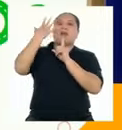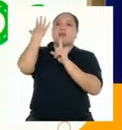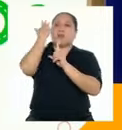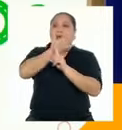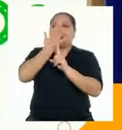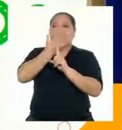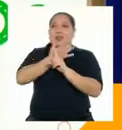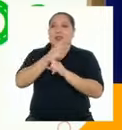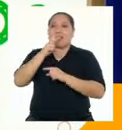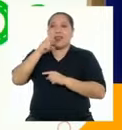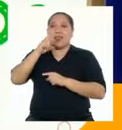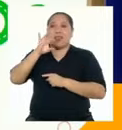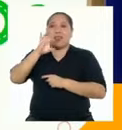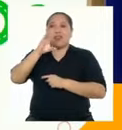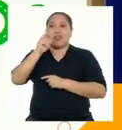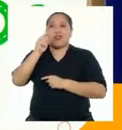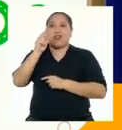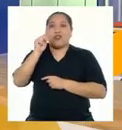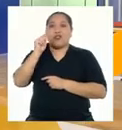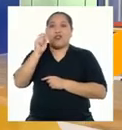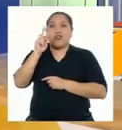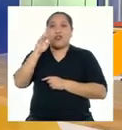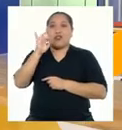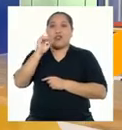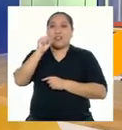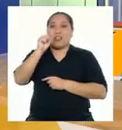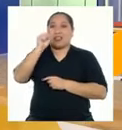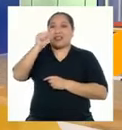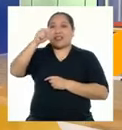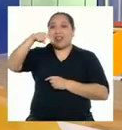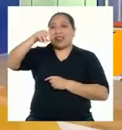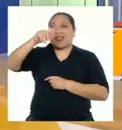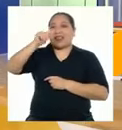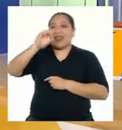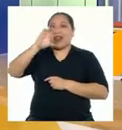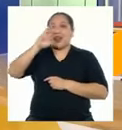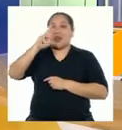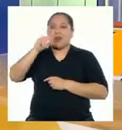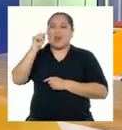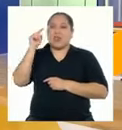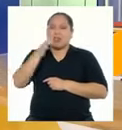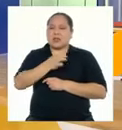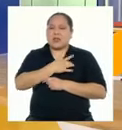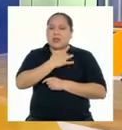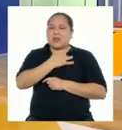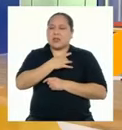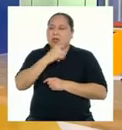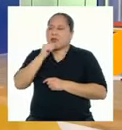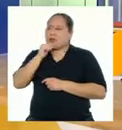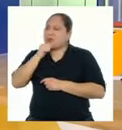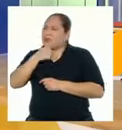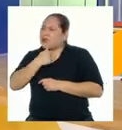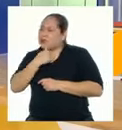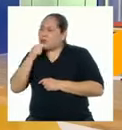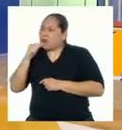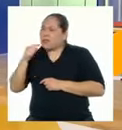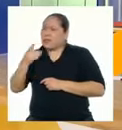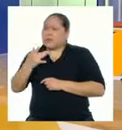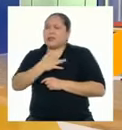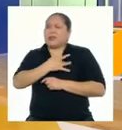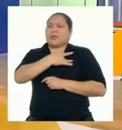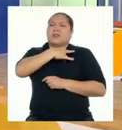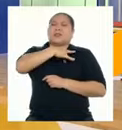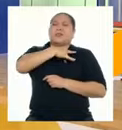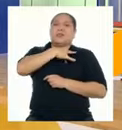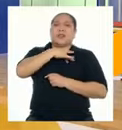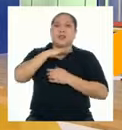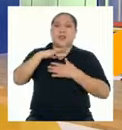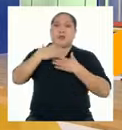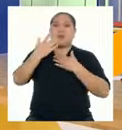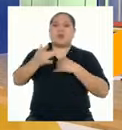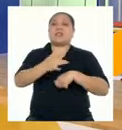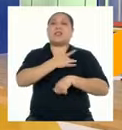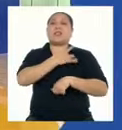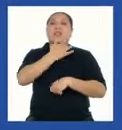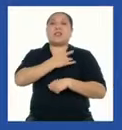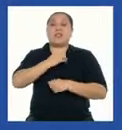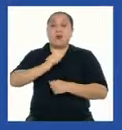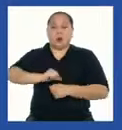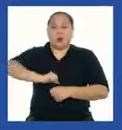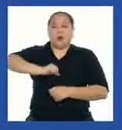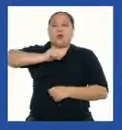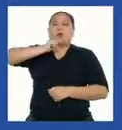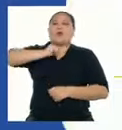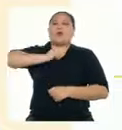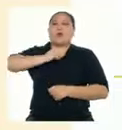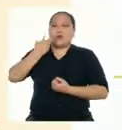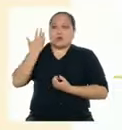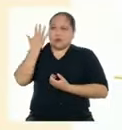Victoria Santa Cruz que leímos hace un tiempo Ahí llegábamos a sentir su dolor e indignación y luego su orgullo por sus